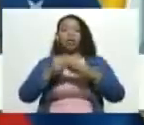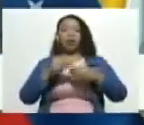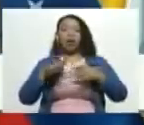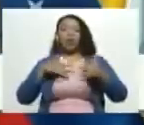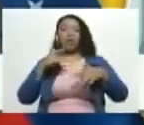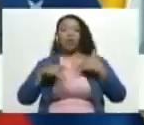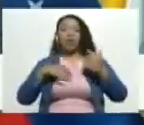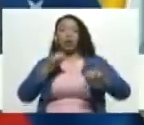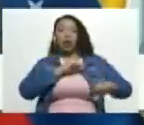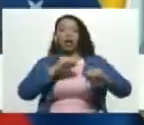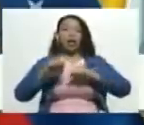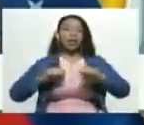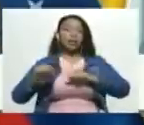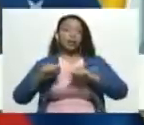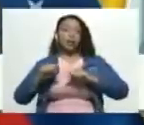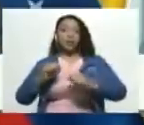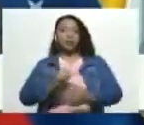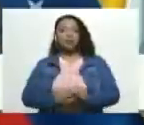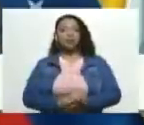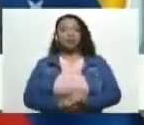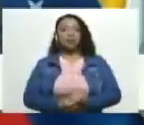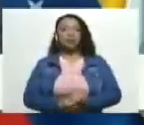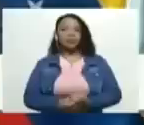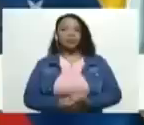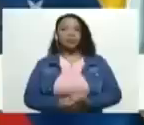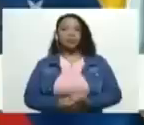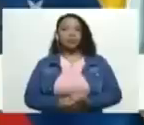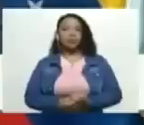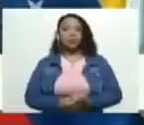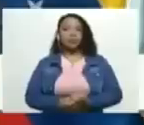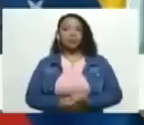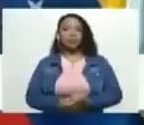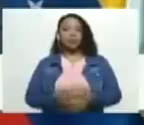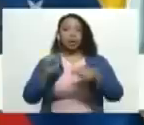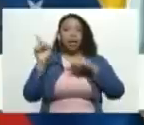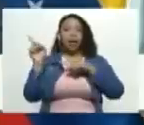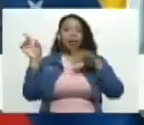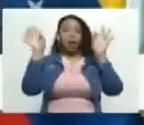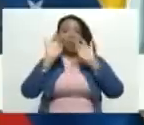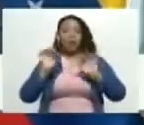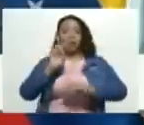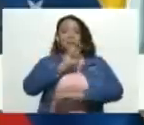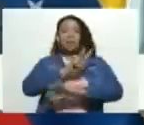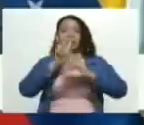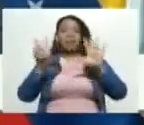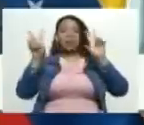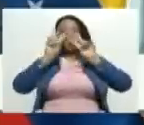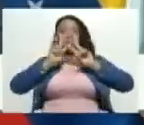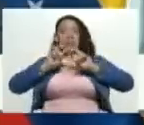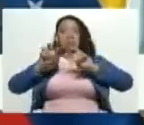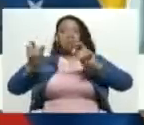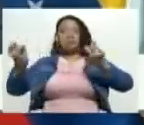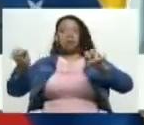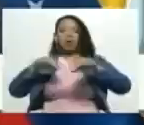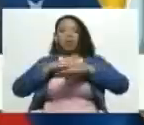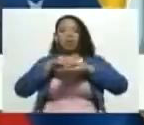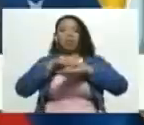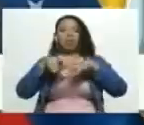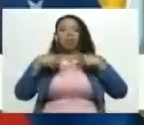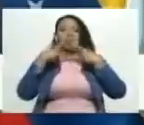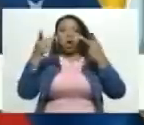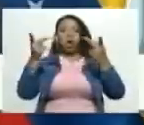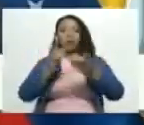criminal violenta y terrorista en este sentido las 27 investigaciones abiertas por el ministerio público